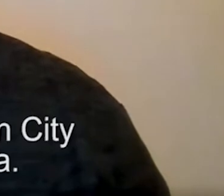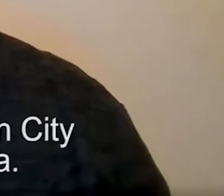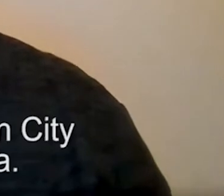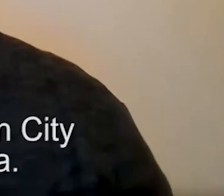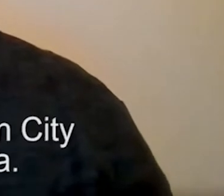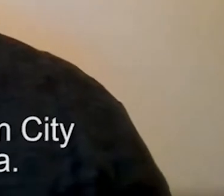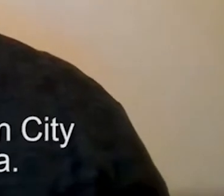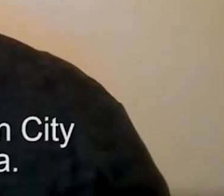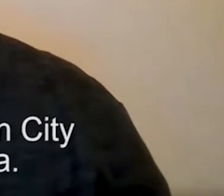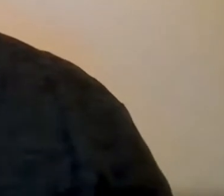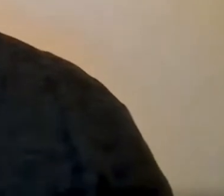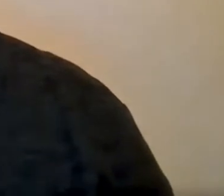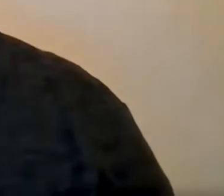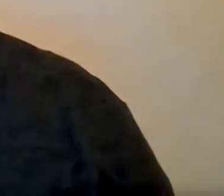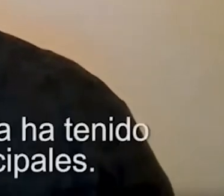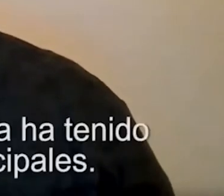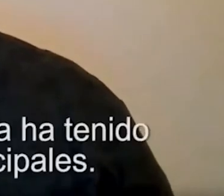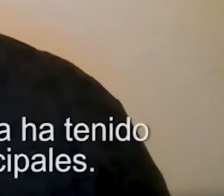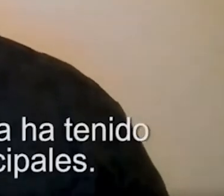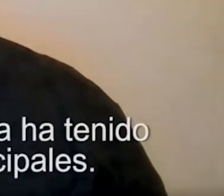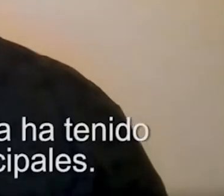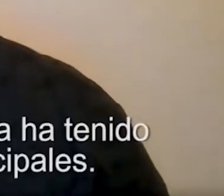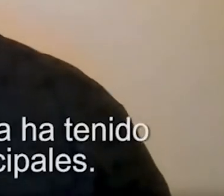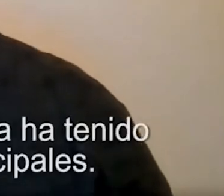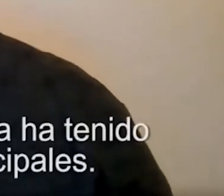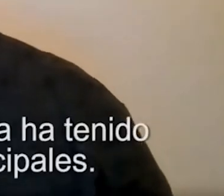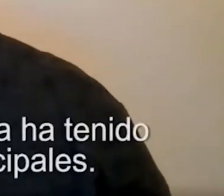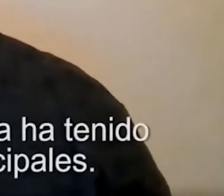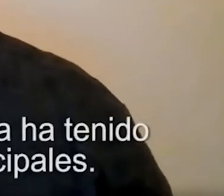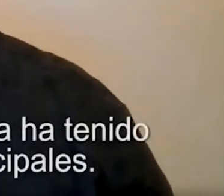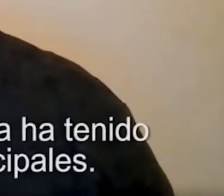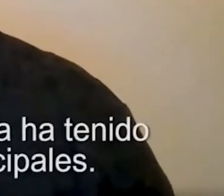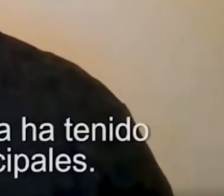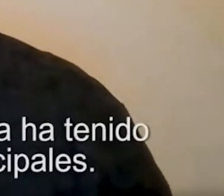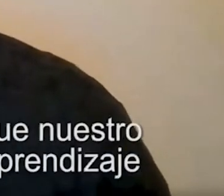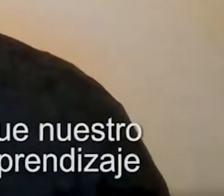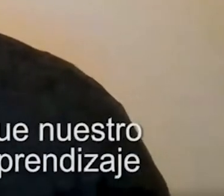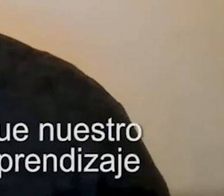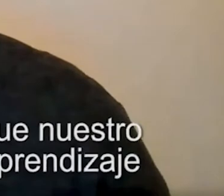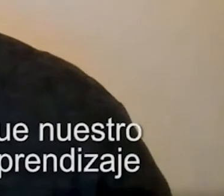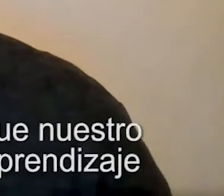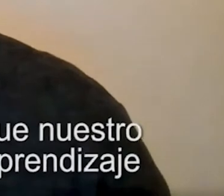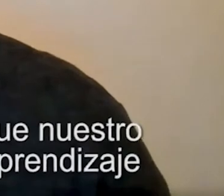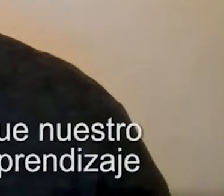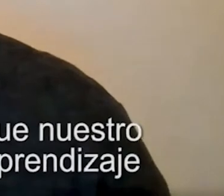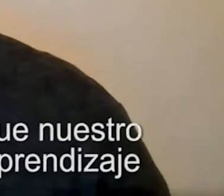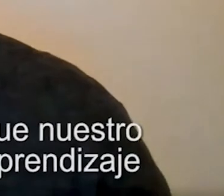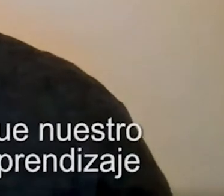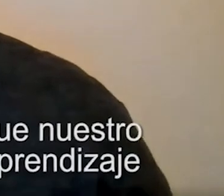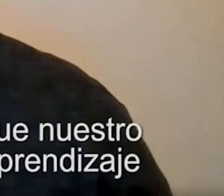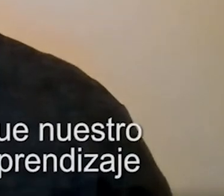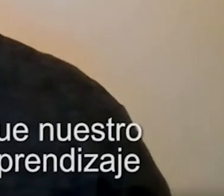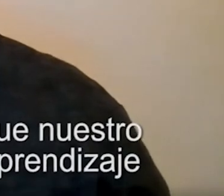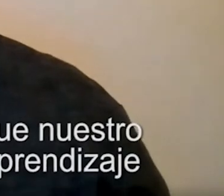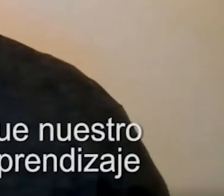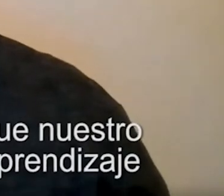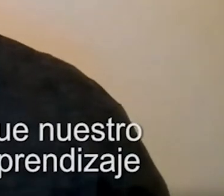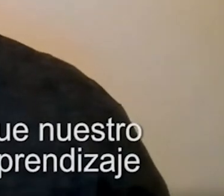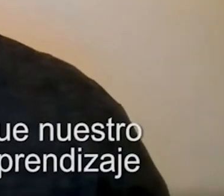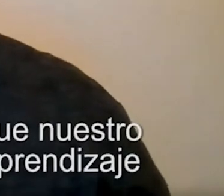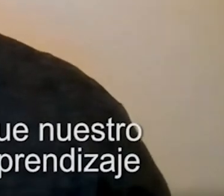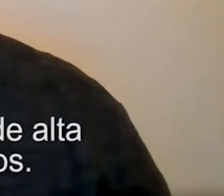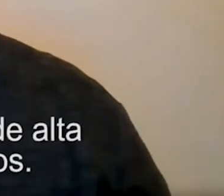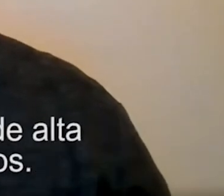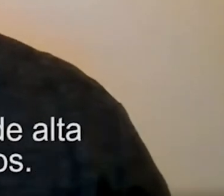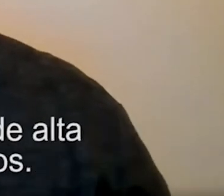City Council in Scotland. Over the last few years, Scotland has had two main lockdowns during the academic period where our staff have had to